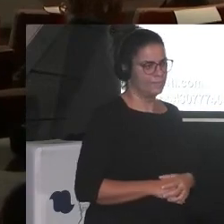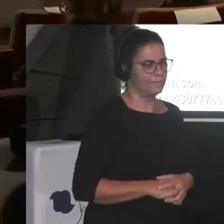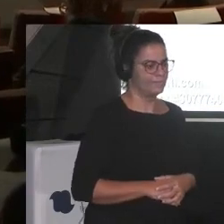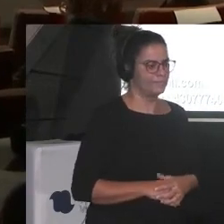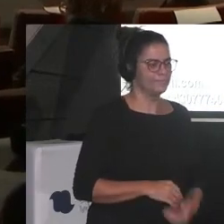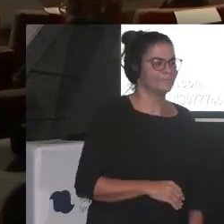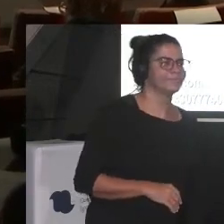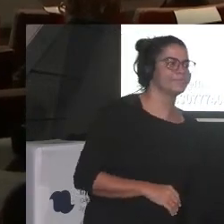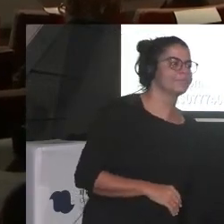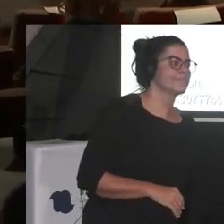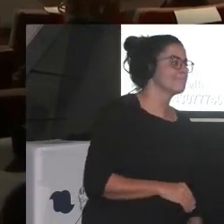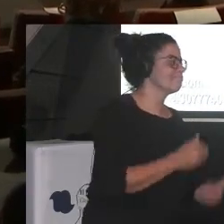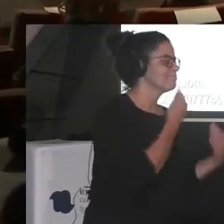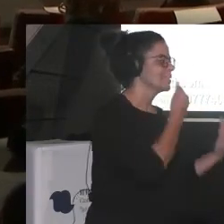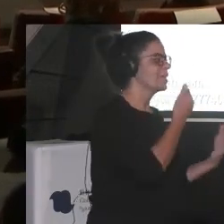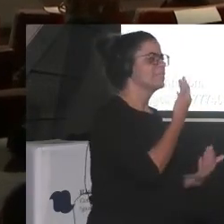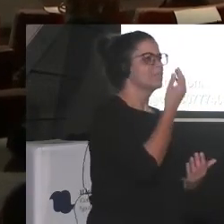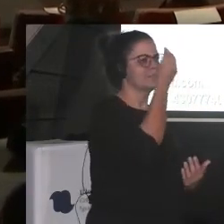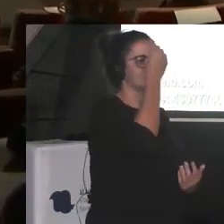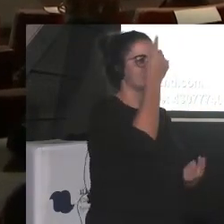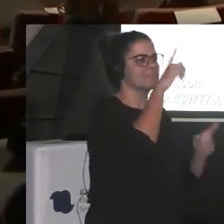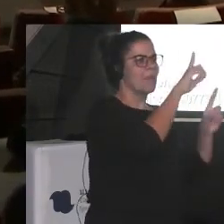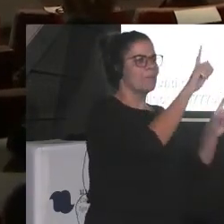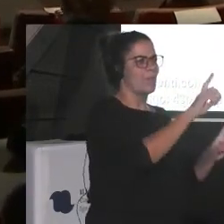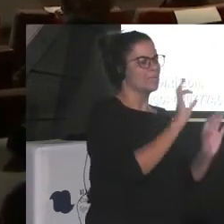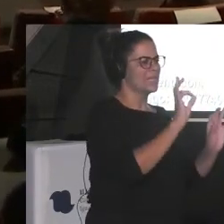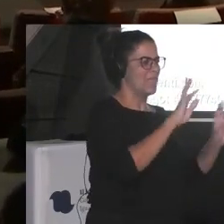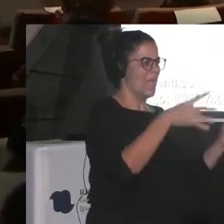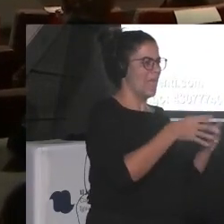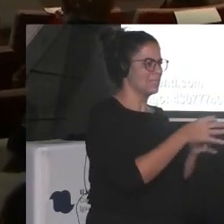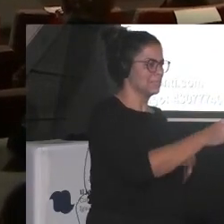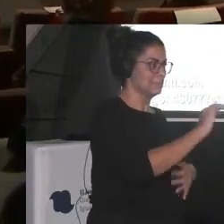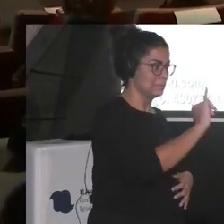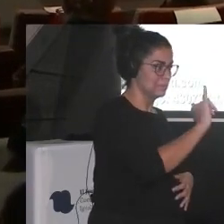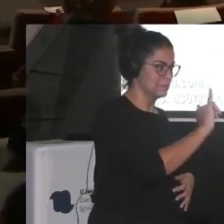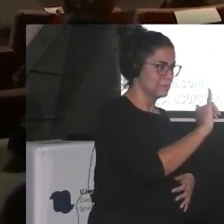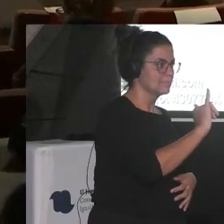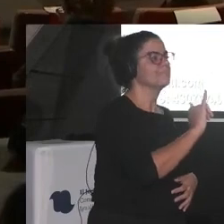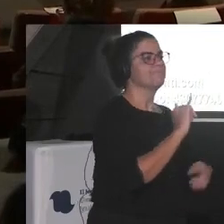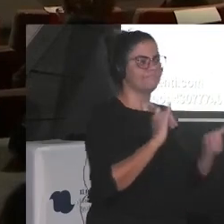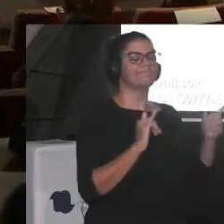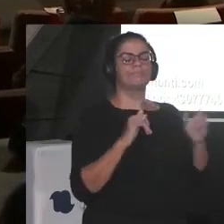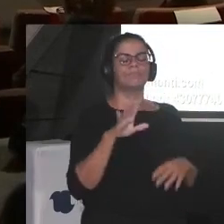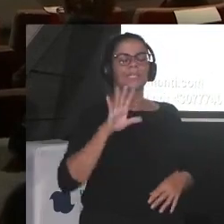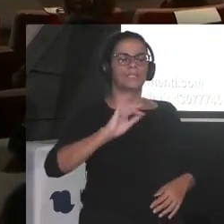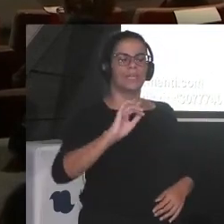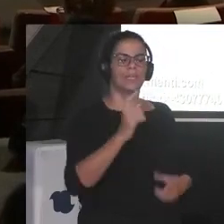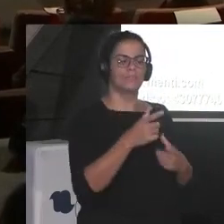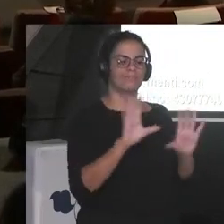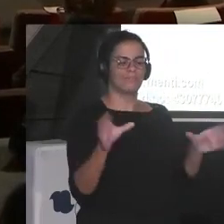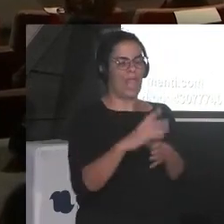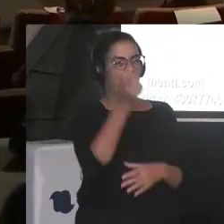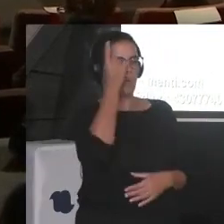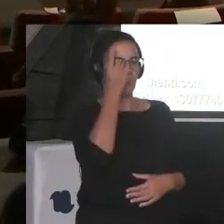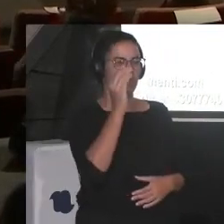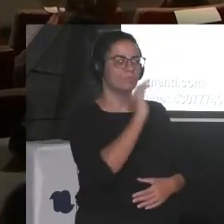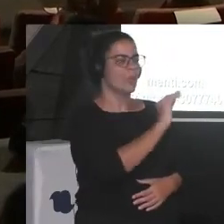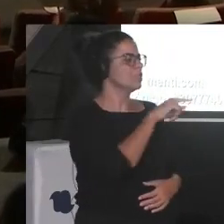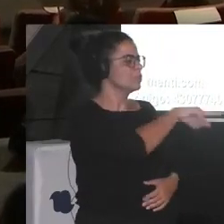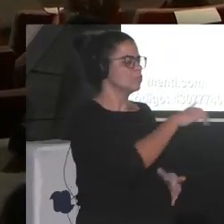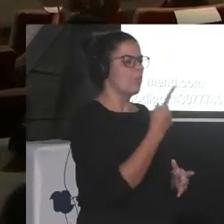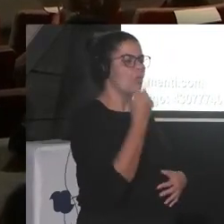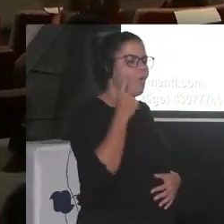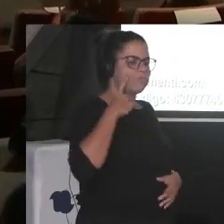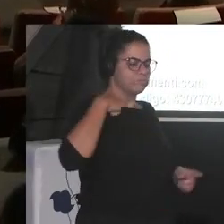Gracias Gabriela por ahí ¿hay alguna pregunta más del streaming? ¿no Nadia? Sí el alumnado pregunta ¿cómo es su hábito de trabajo a la hora de escribir?